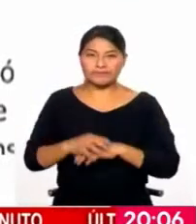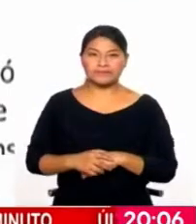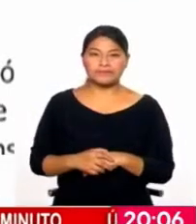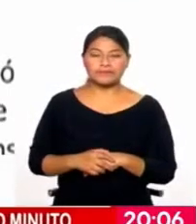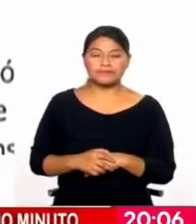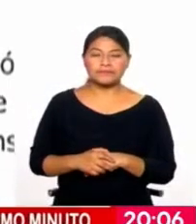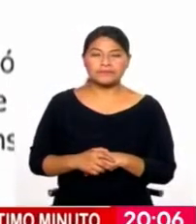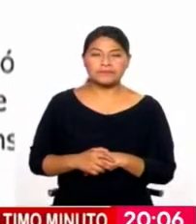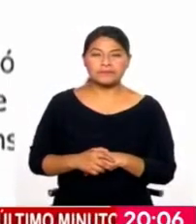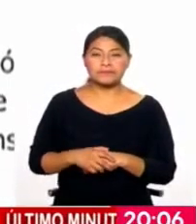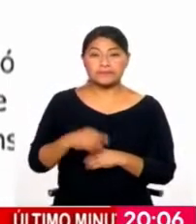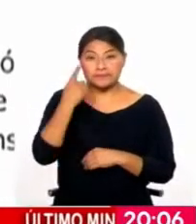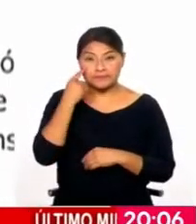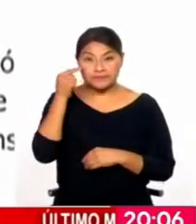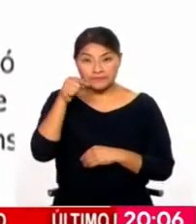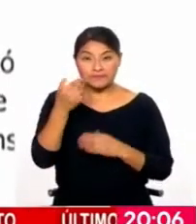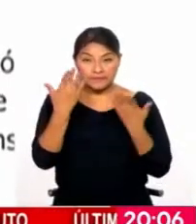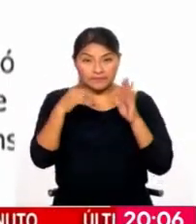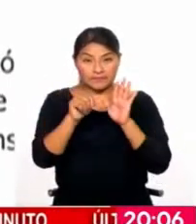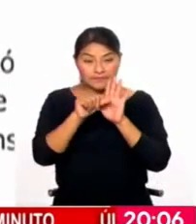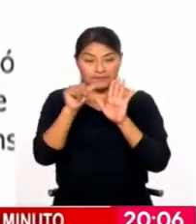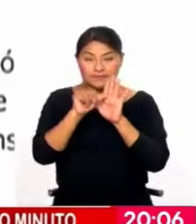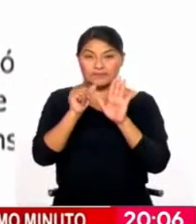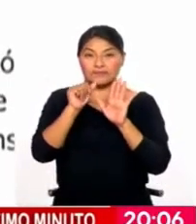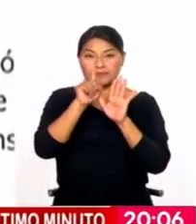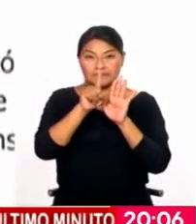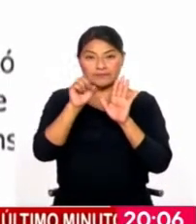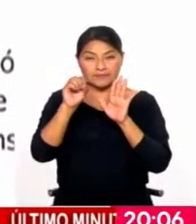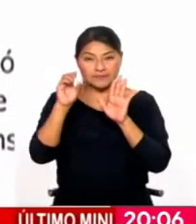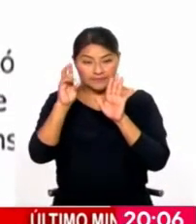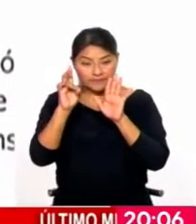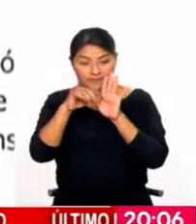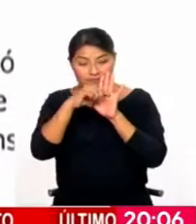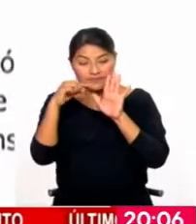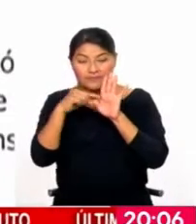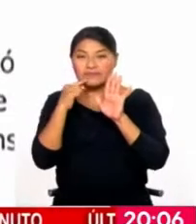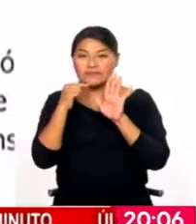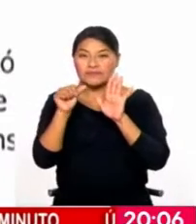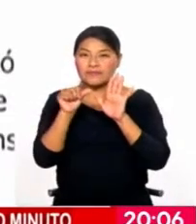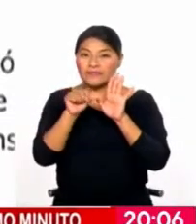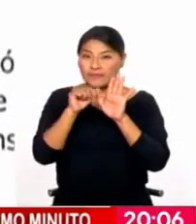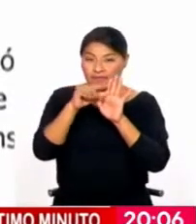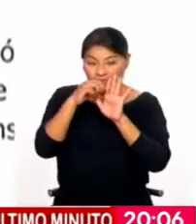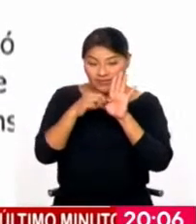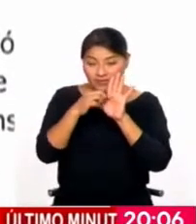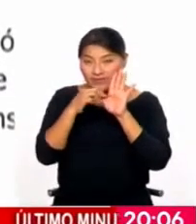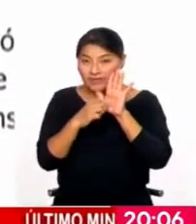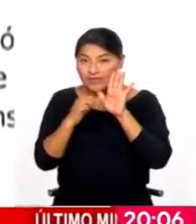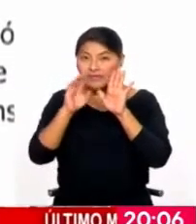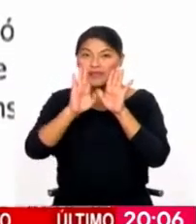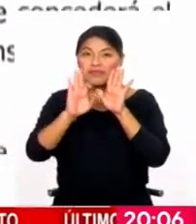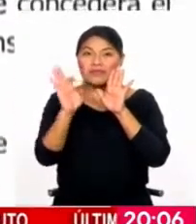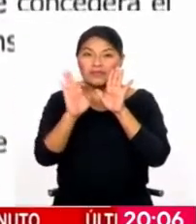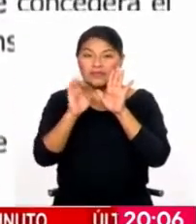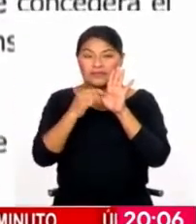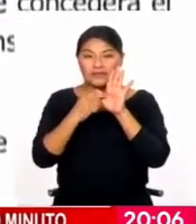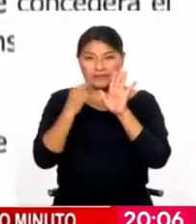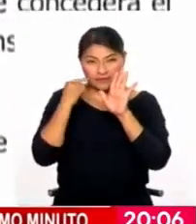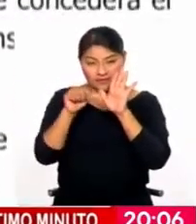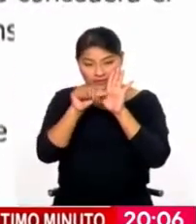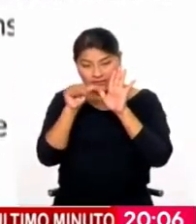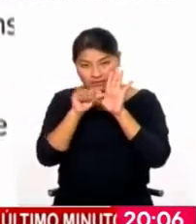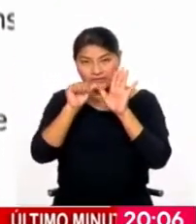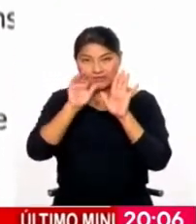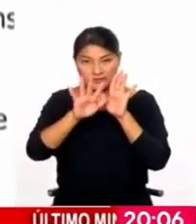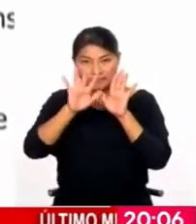de conformidad con lo previsto en el artículo 100 de la Constitución Política del Perú y el literal F del artículo 55